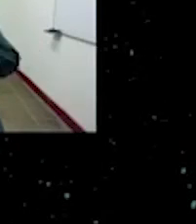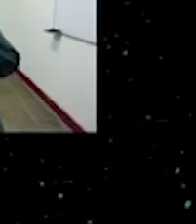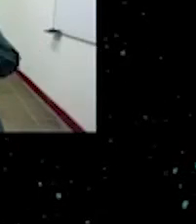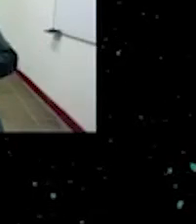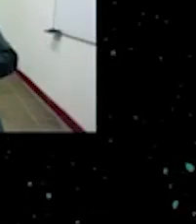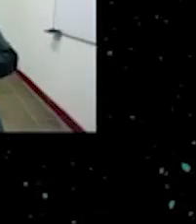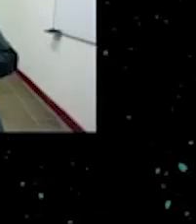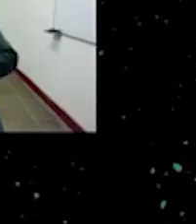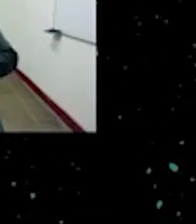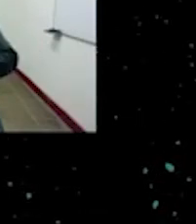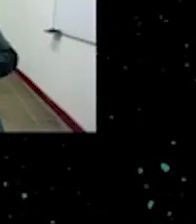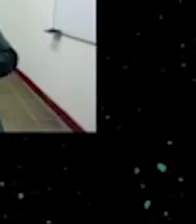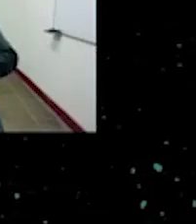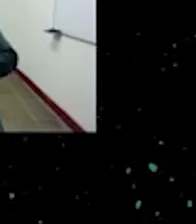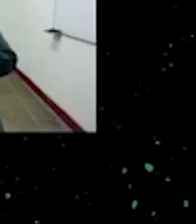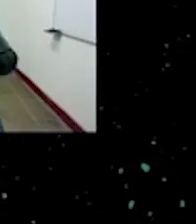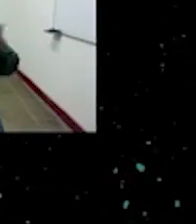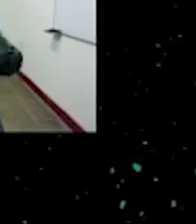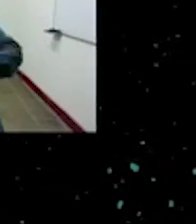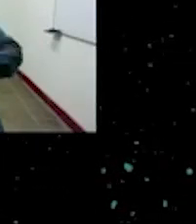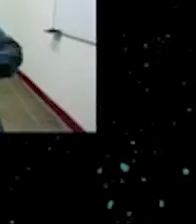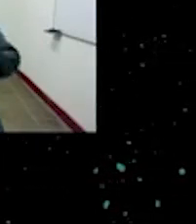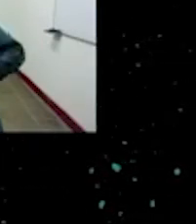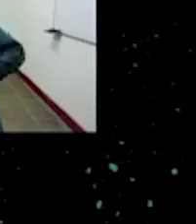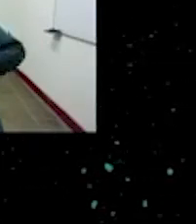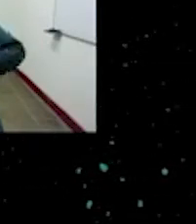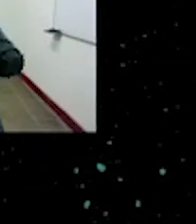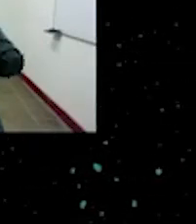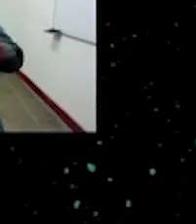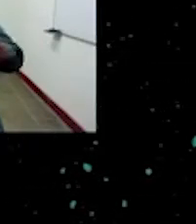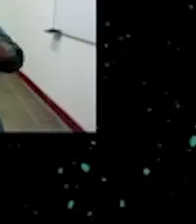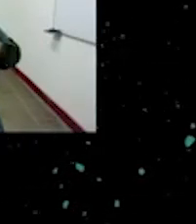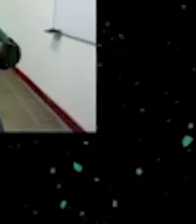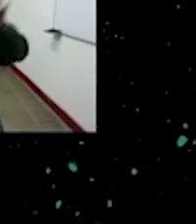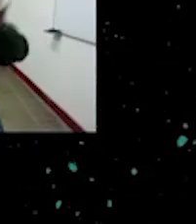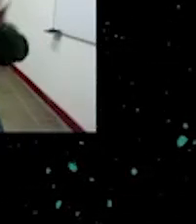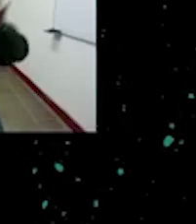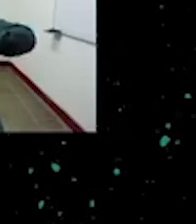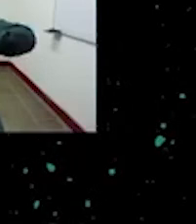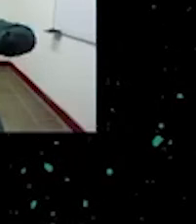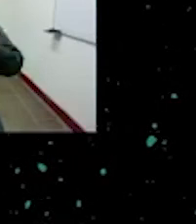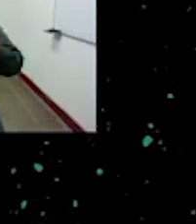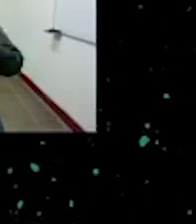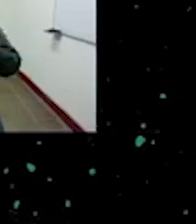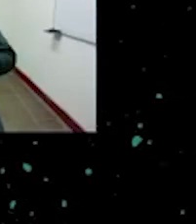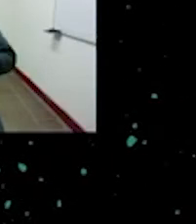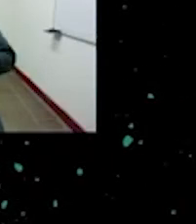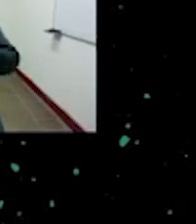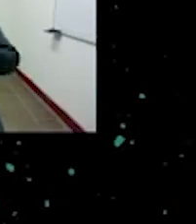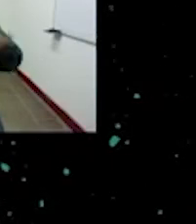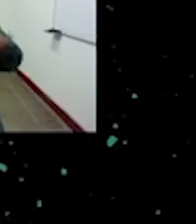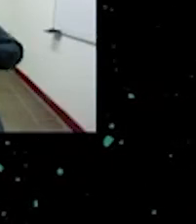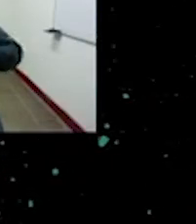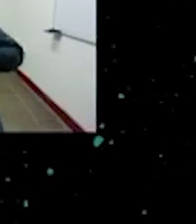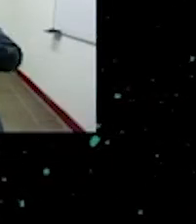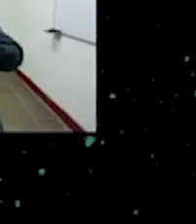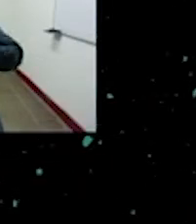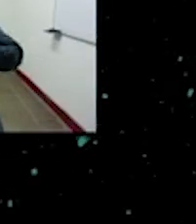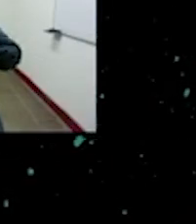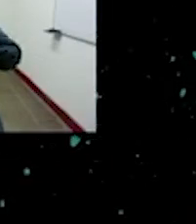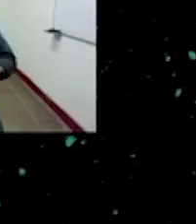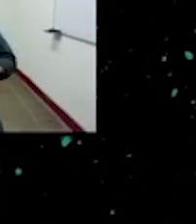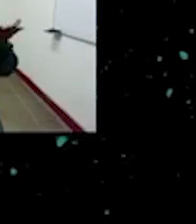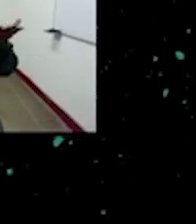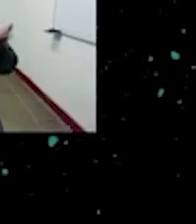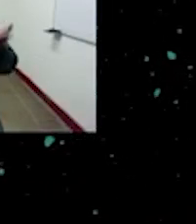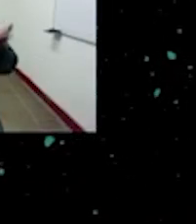de de instrumentos musicales ¿no? eh por ejemplo este instrumento se puede comparar con el